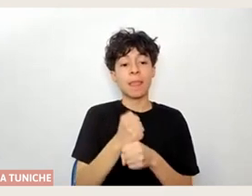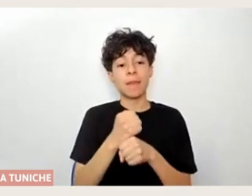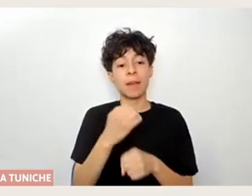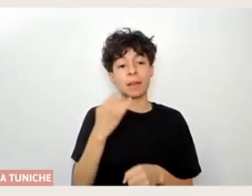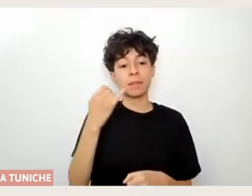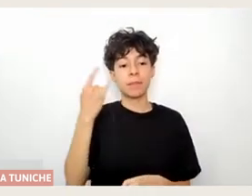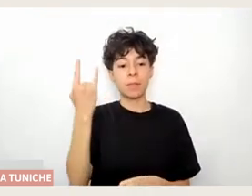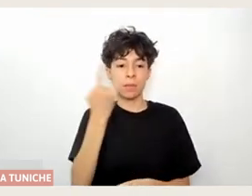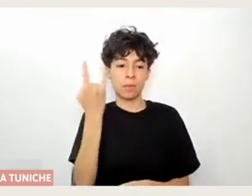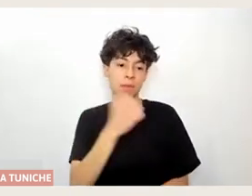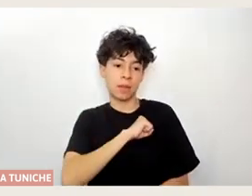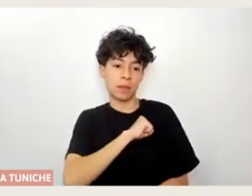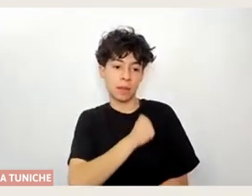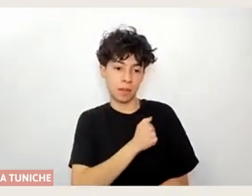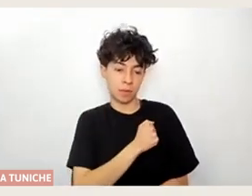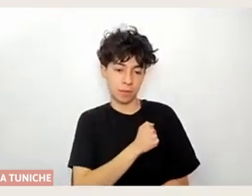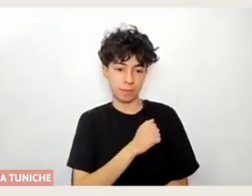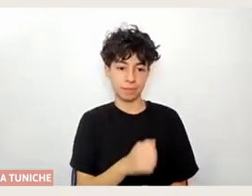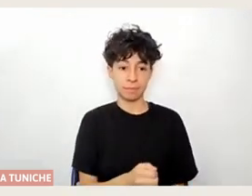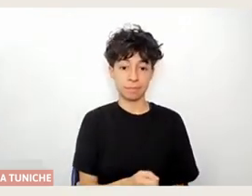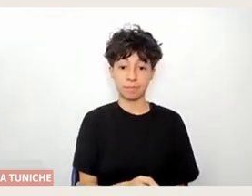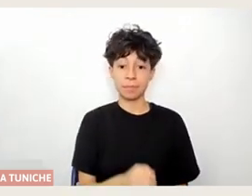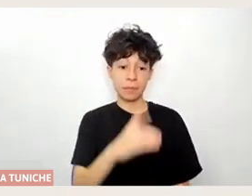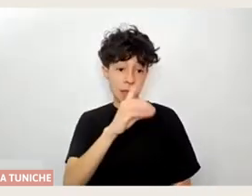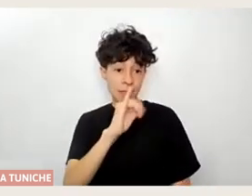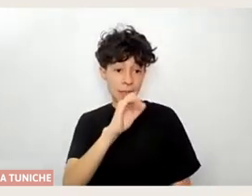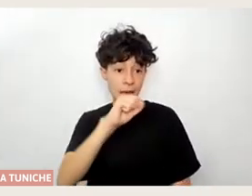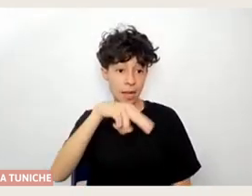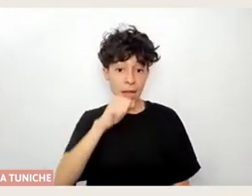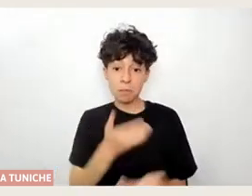casa de estudios. Así que le damos la bienvenida a Diana y la invitamos a comenzar.